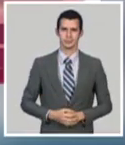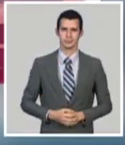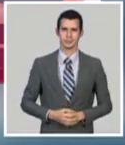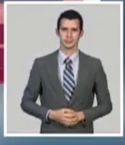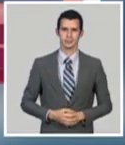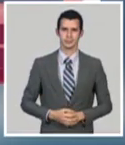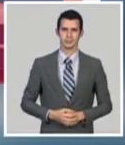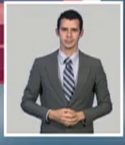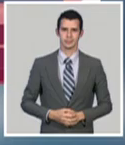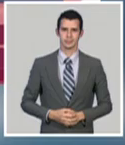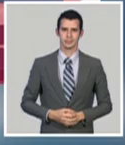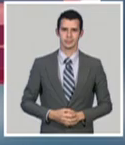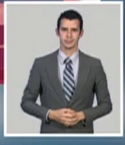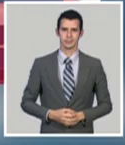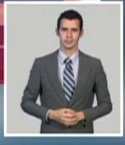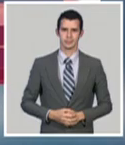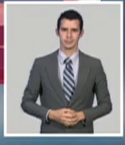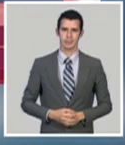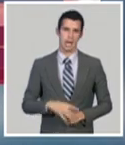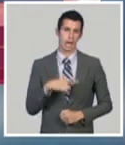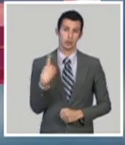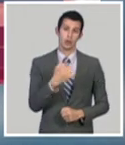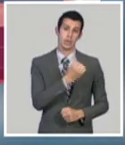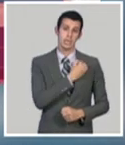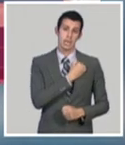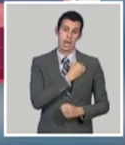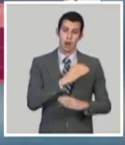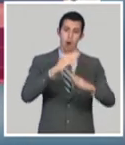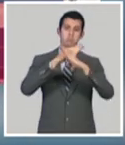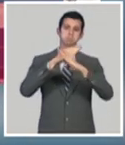Nos quisieron cortar el aire y respiramos.